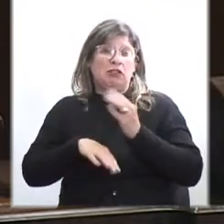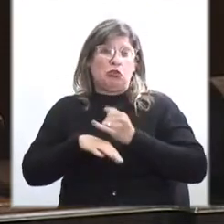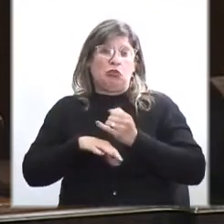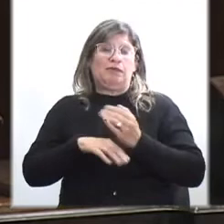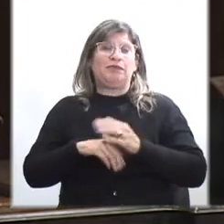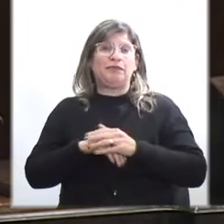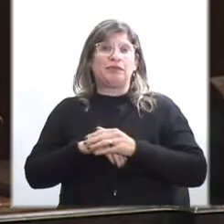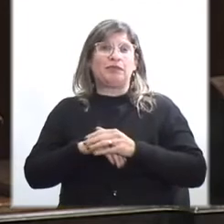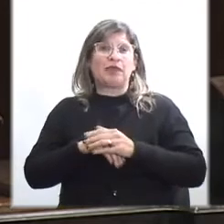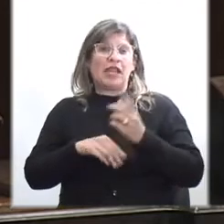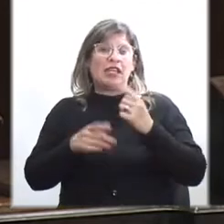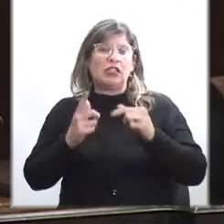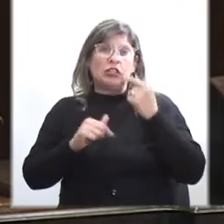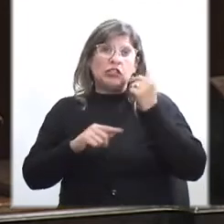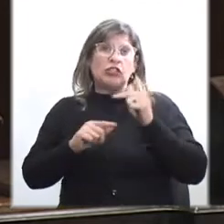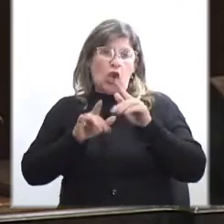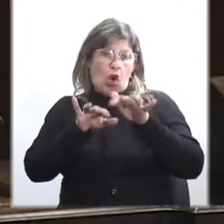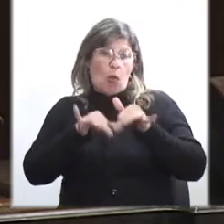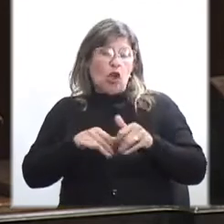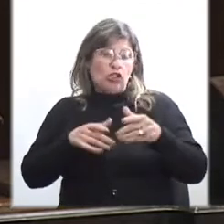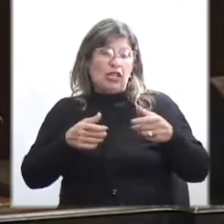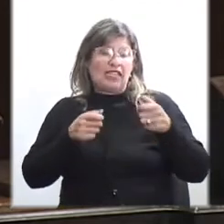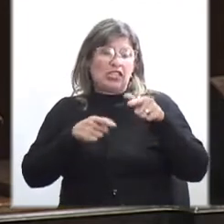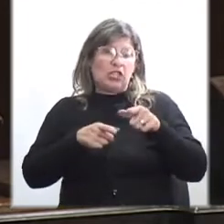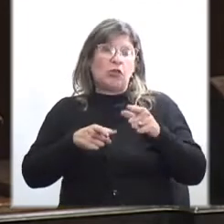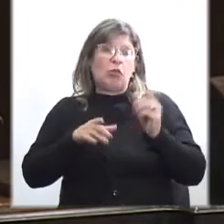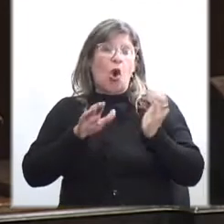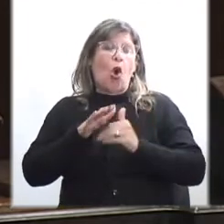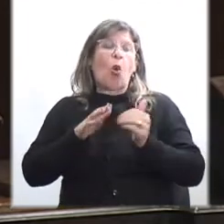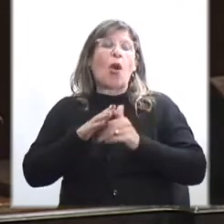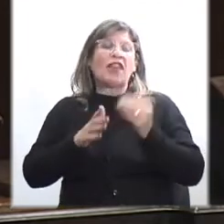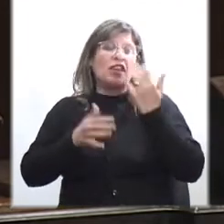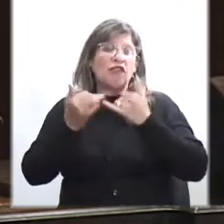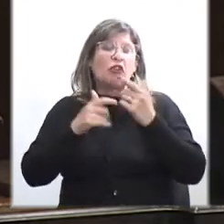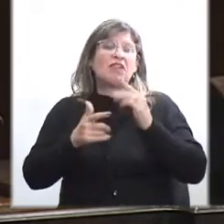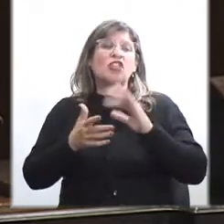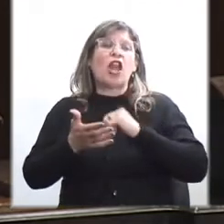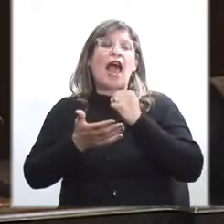Entonces, como los archivos Castiglioni guardan información hasta el 2015,